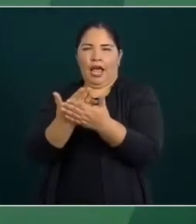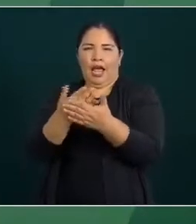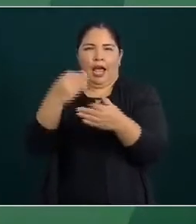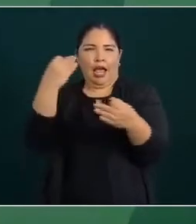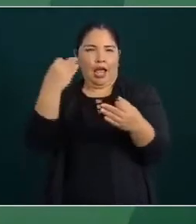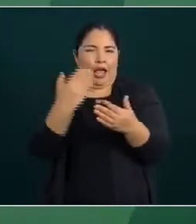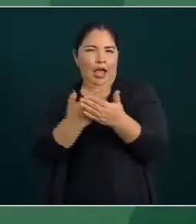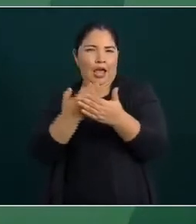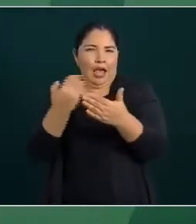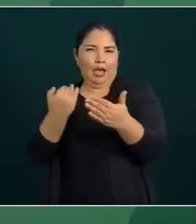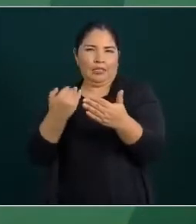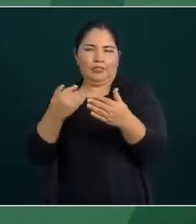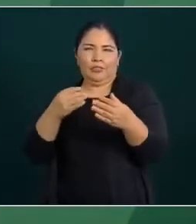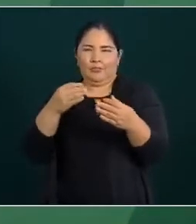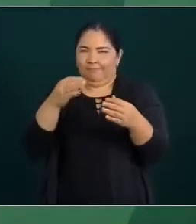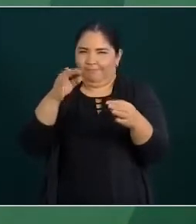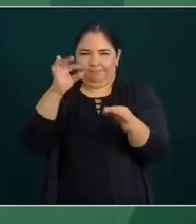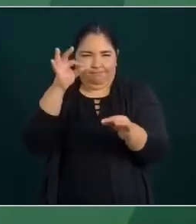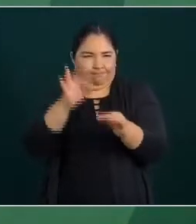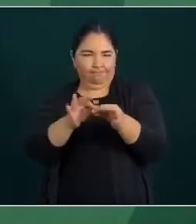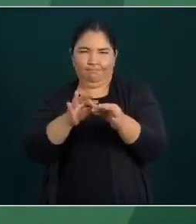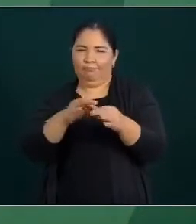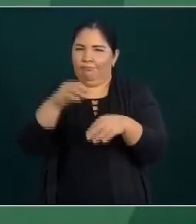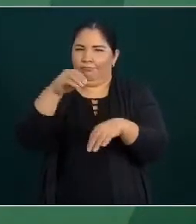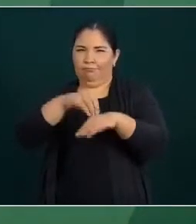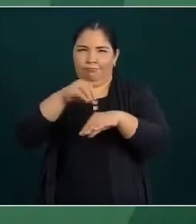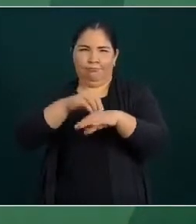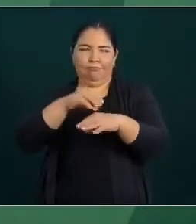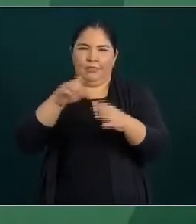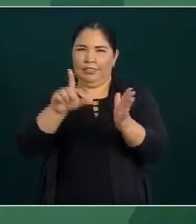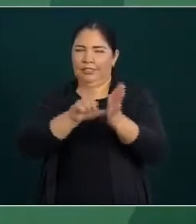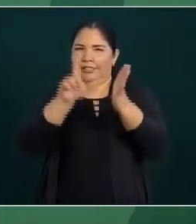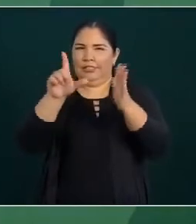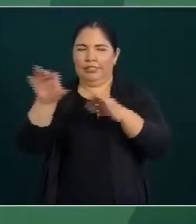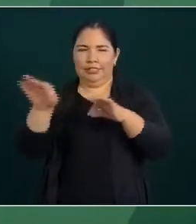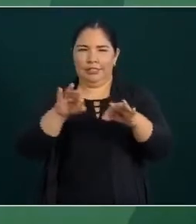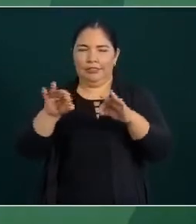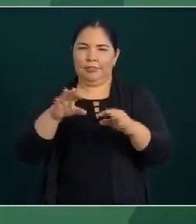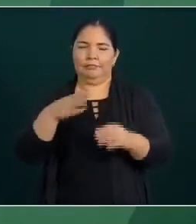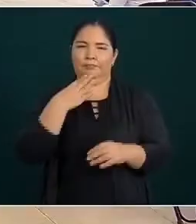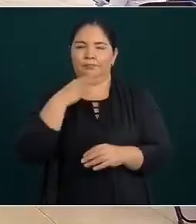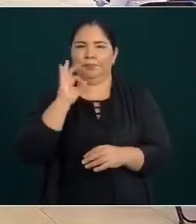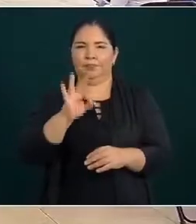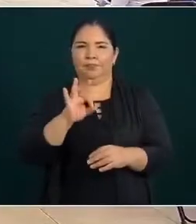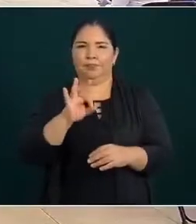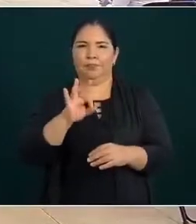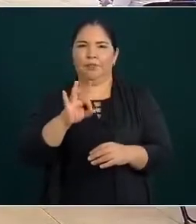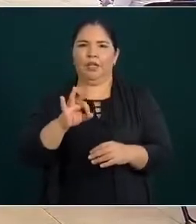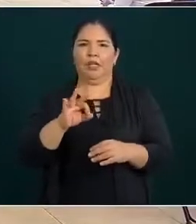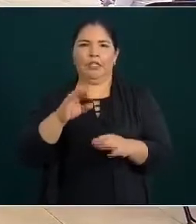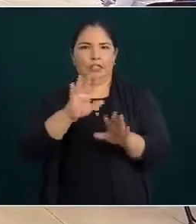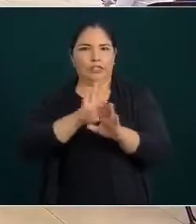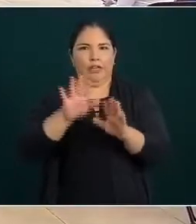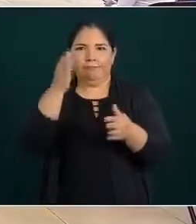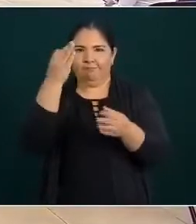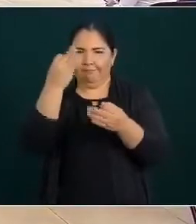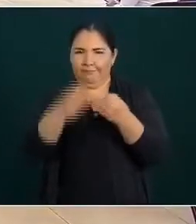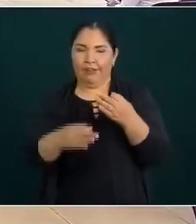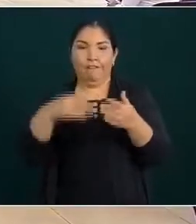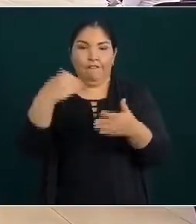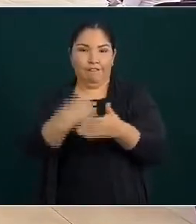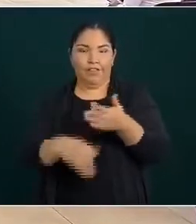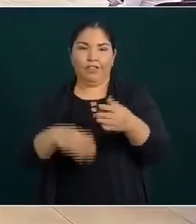van a estar ya funcionando estos hospitales, que están terminados y que falta